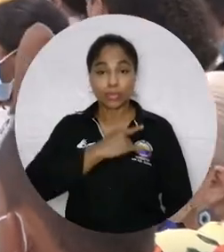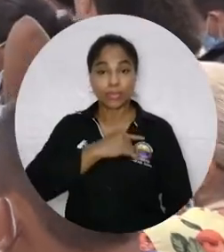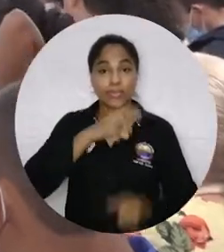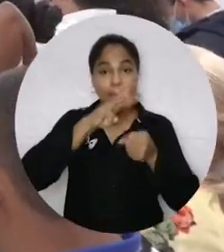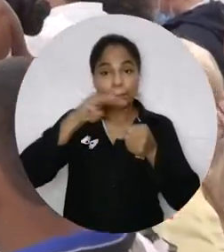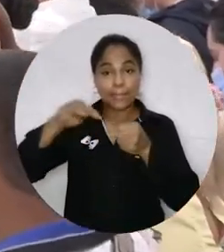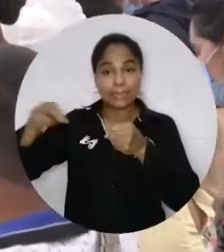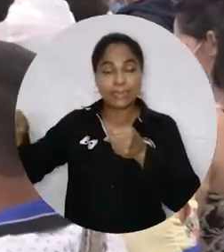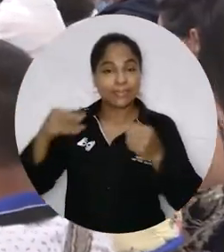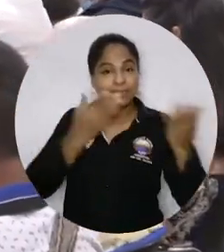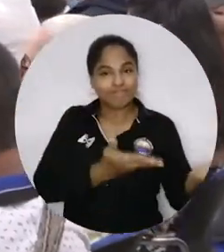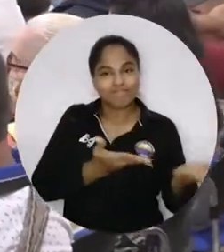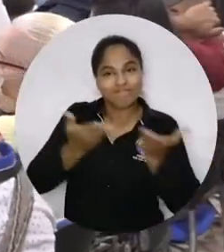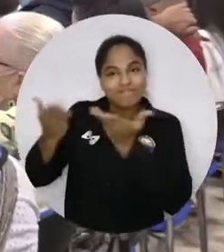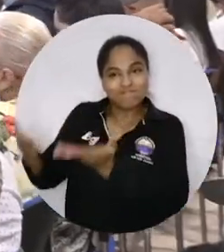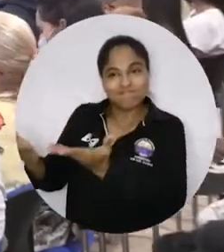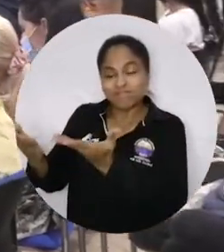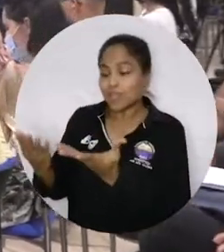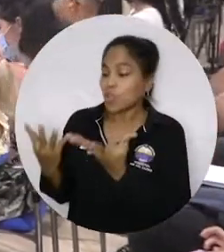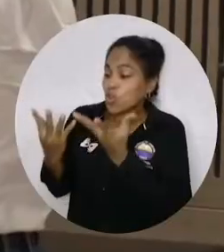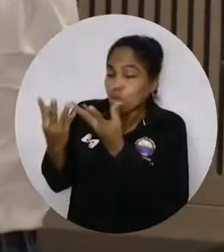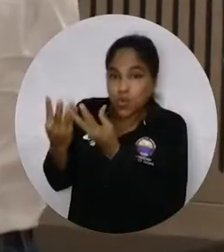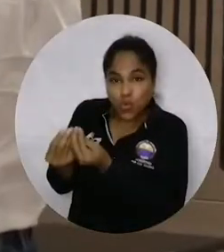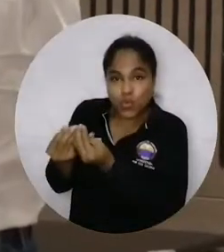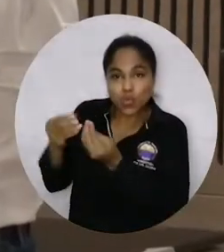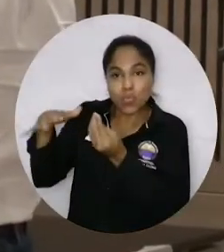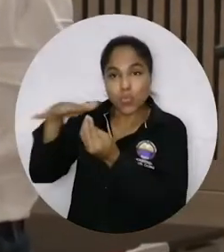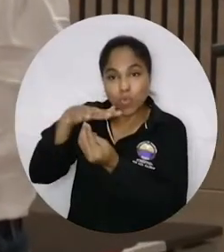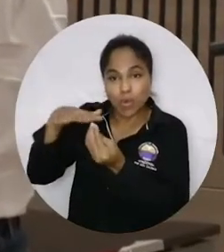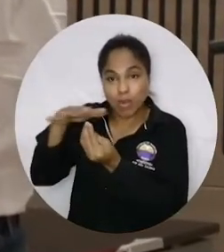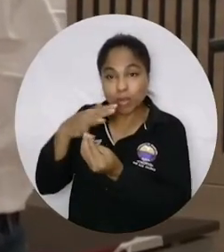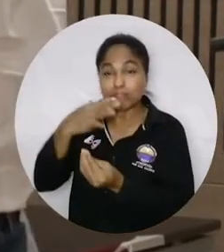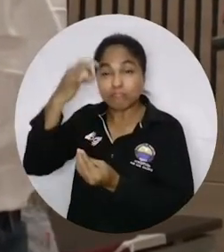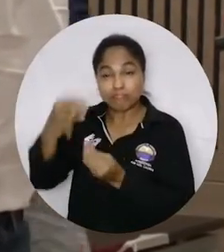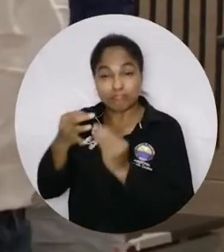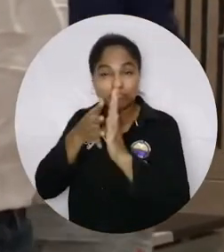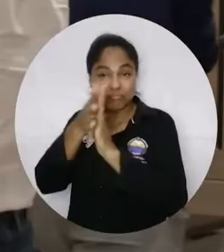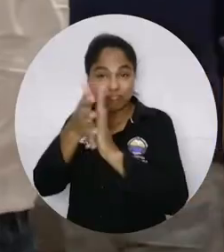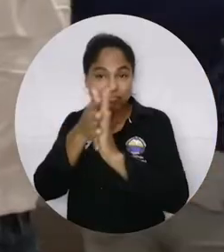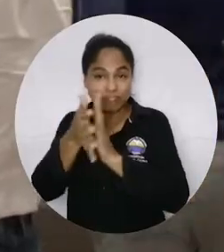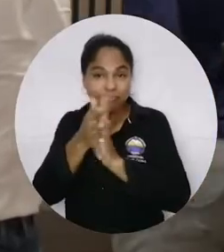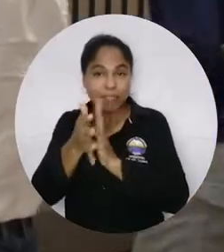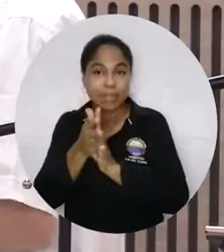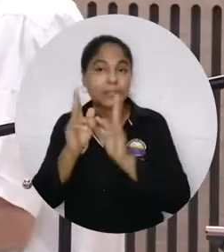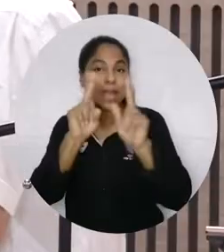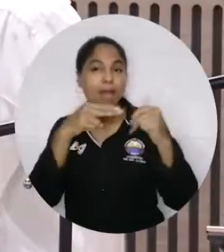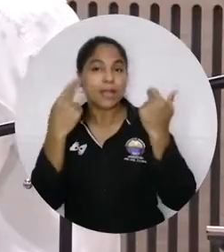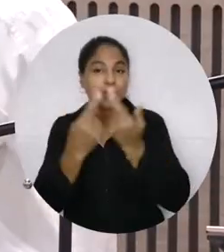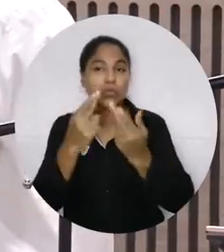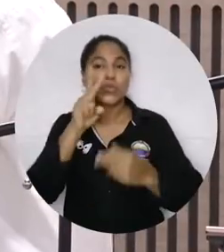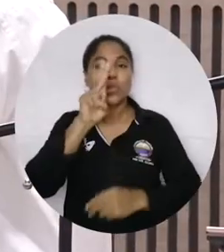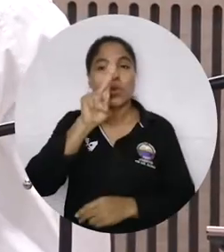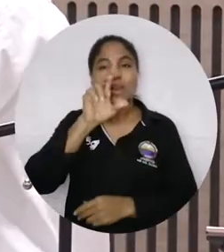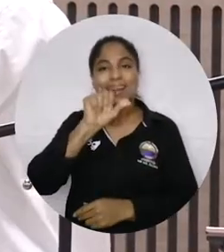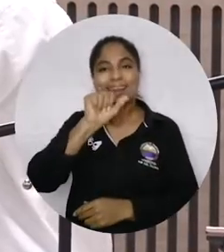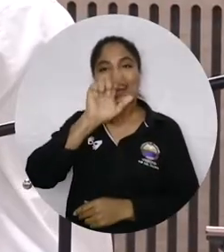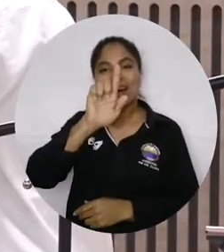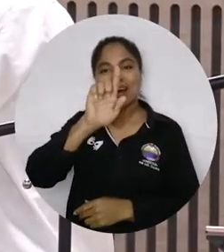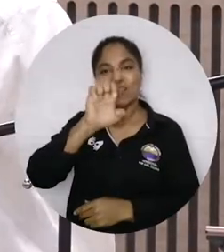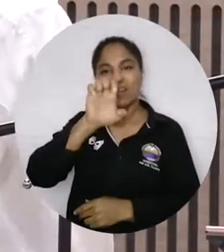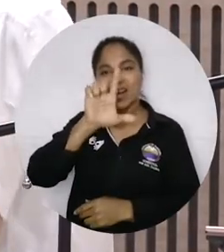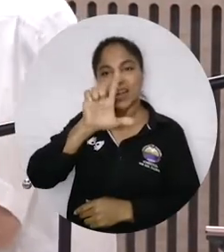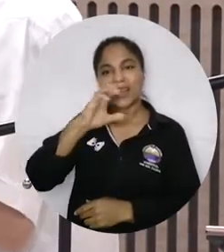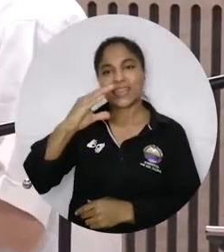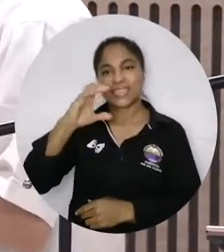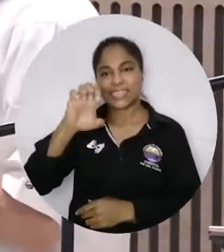Las puertas de la Universidad del Magdalena se abrieron para recibir a los miembros de la Comisión para el Esclarecimiento de la Verdad, quienes en el marco de la Cátedra Abierta